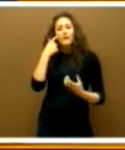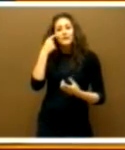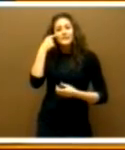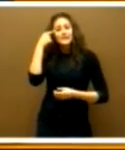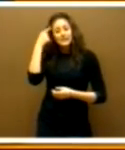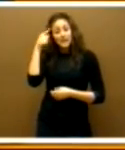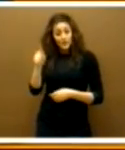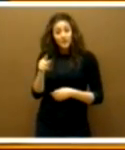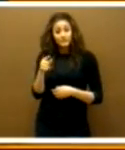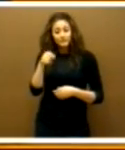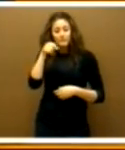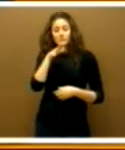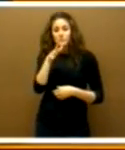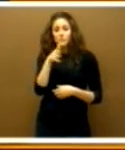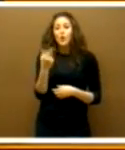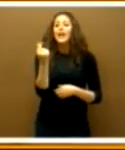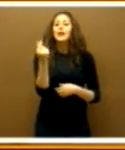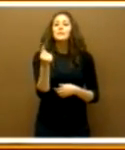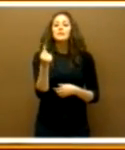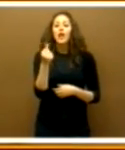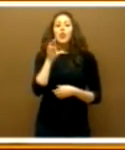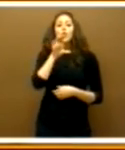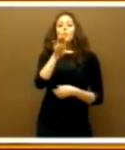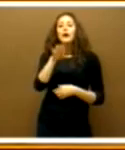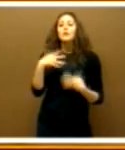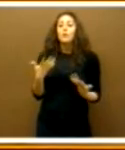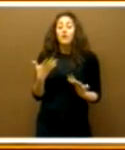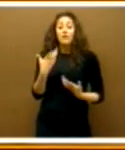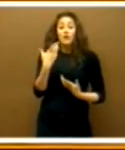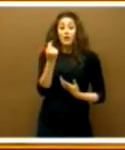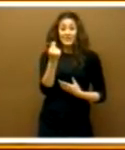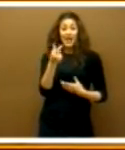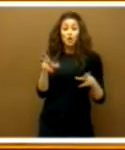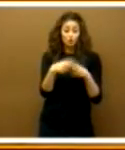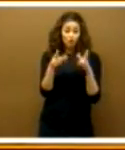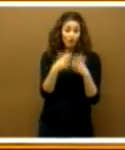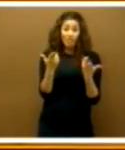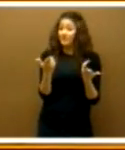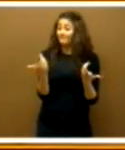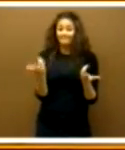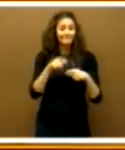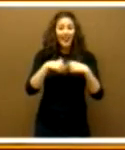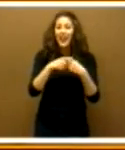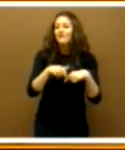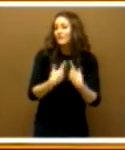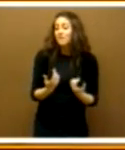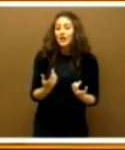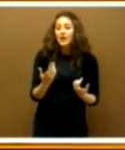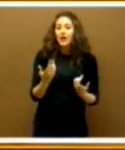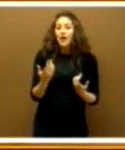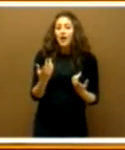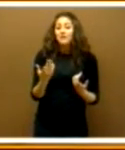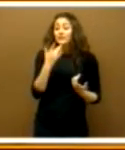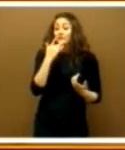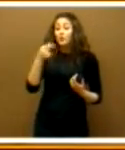capital de un país, es su capital social. Y, desde luego, la familia, señora consejera, a no ser que usted